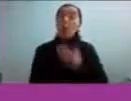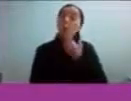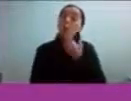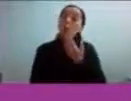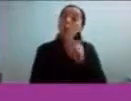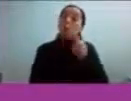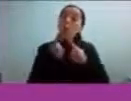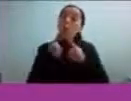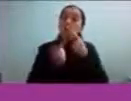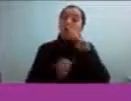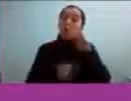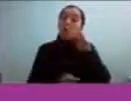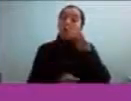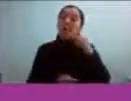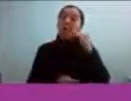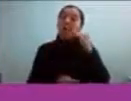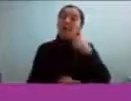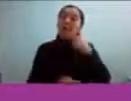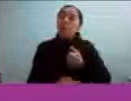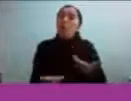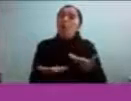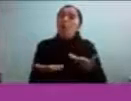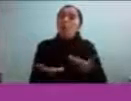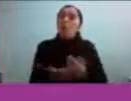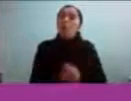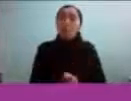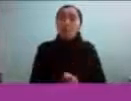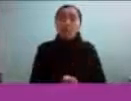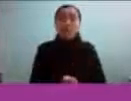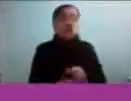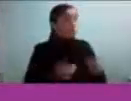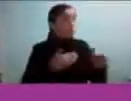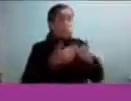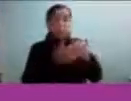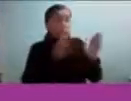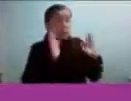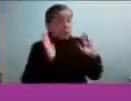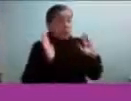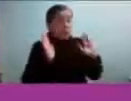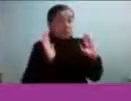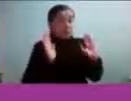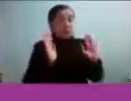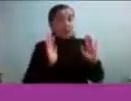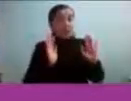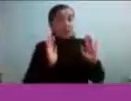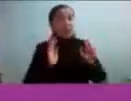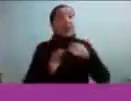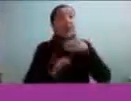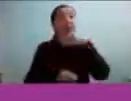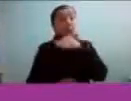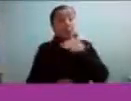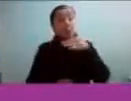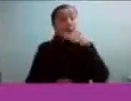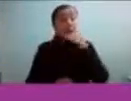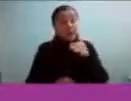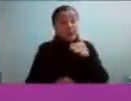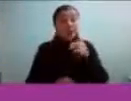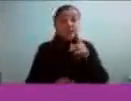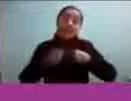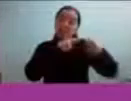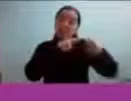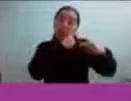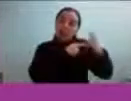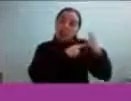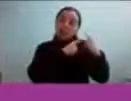mi infancia, ella dice que yo era una niña súper normal. Y aquí me gustaría contarles como algunas anécdotas que en realidad